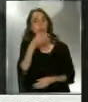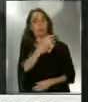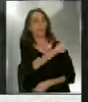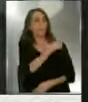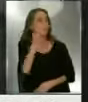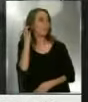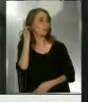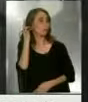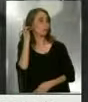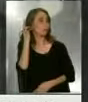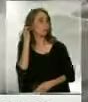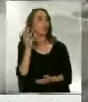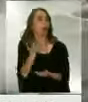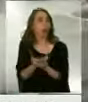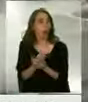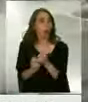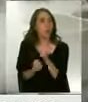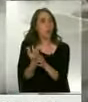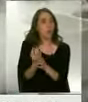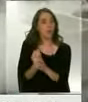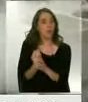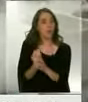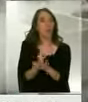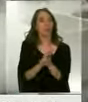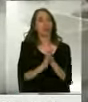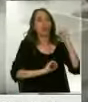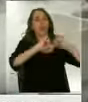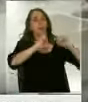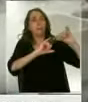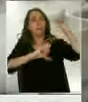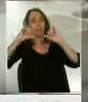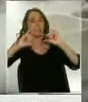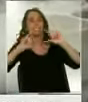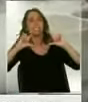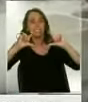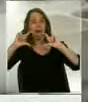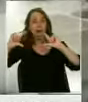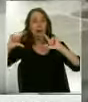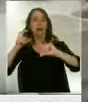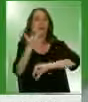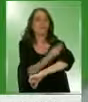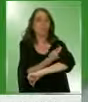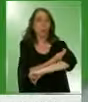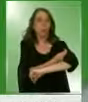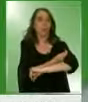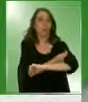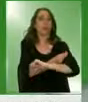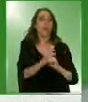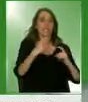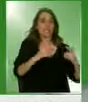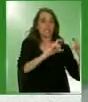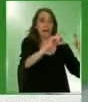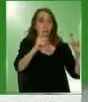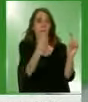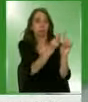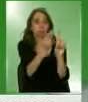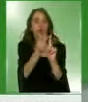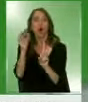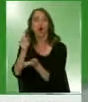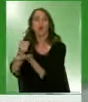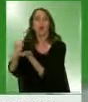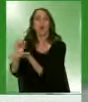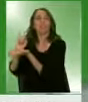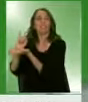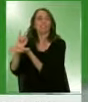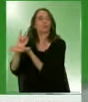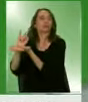Mariane, hay novedades. Hasta ahora todas las vacunas que se han comenzado a entregar o las que se están tramitando para comenzar a inocular a parte